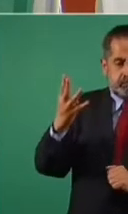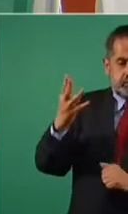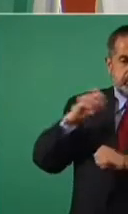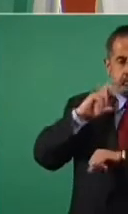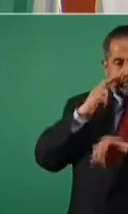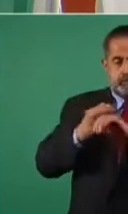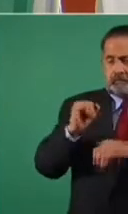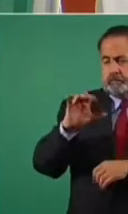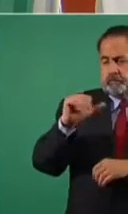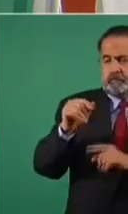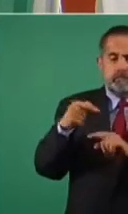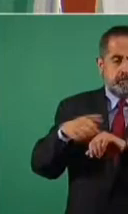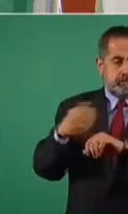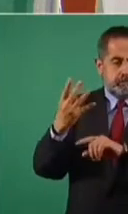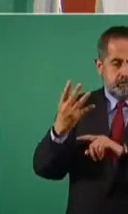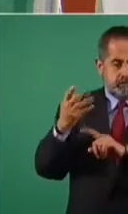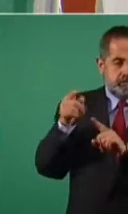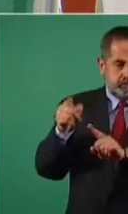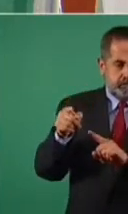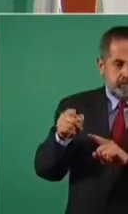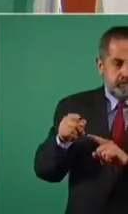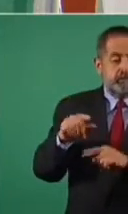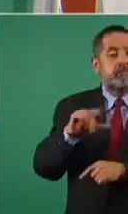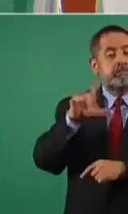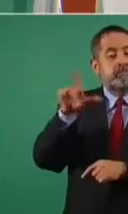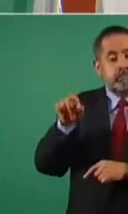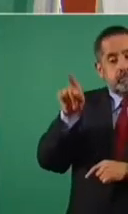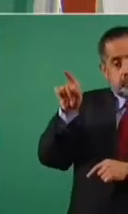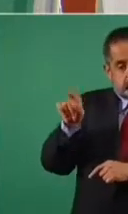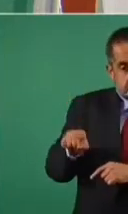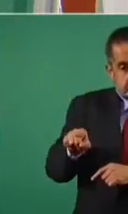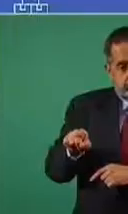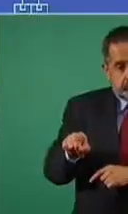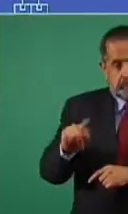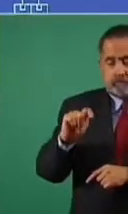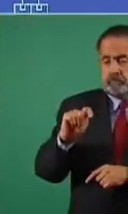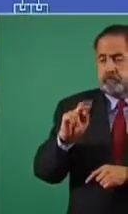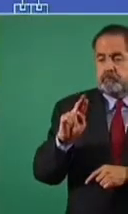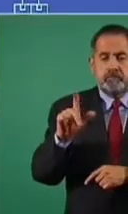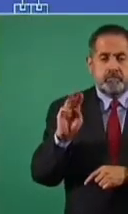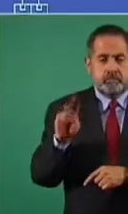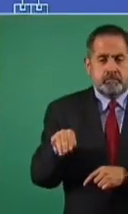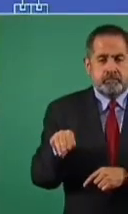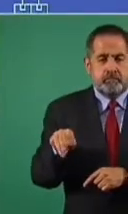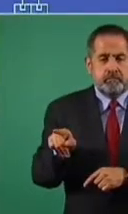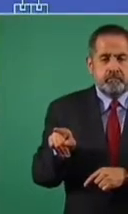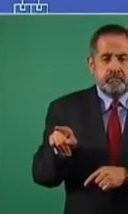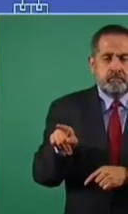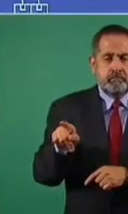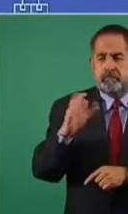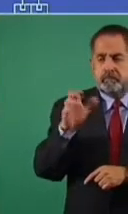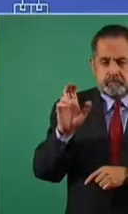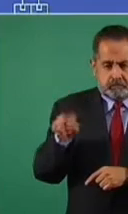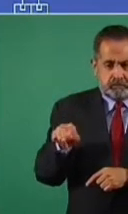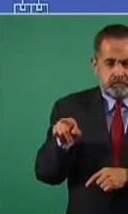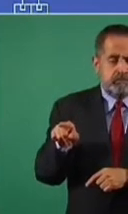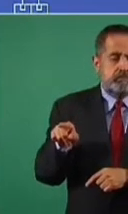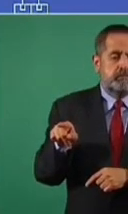Y luego, aquí es Tulum, Cancún, aquí